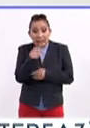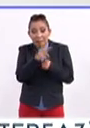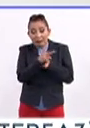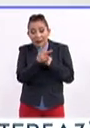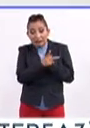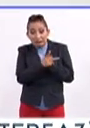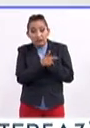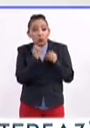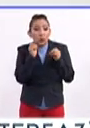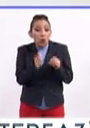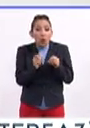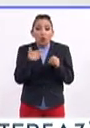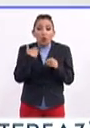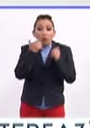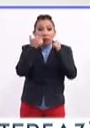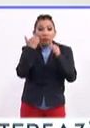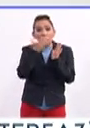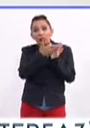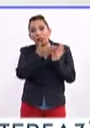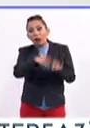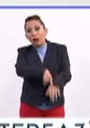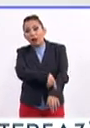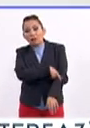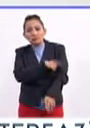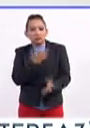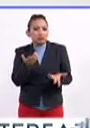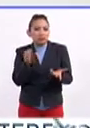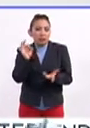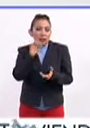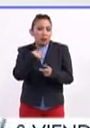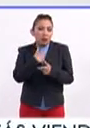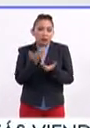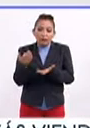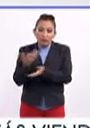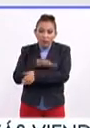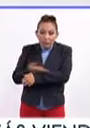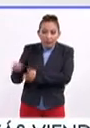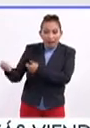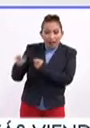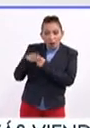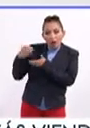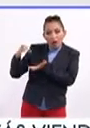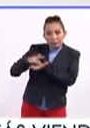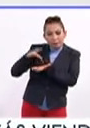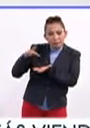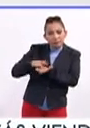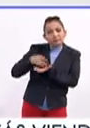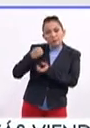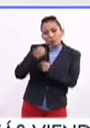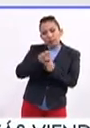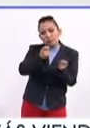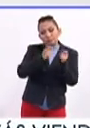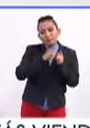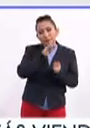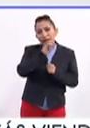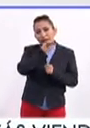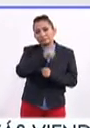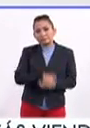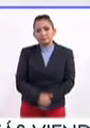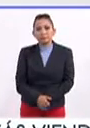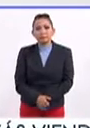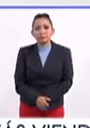país, o tanto tiempo, si no hubiera tenido a mi familia cerca, o la oportunidad de obtener la beca.